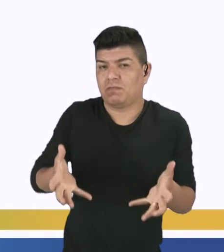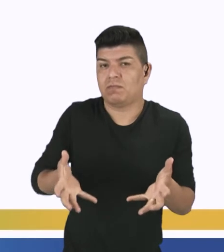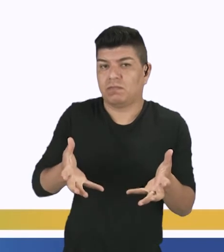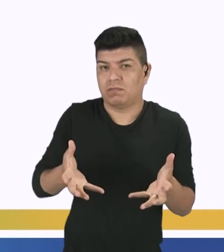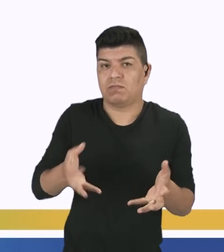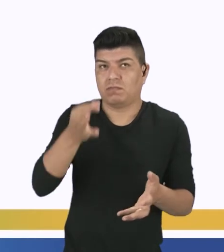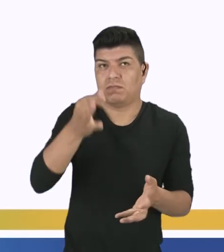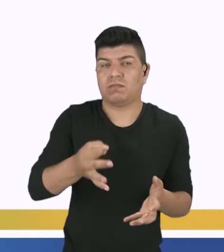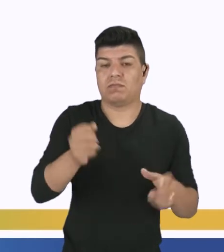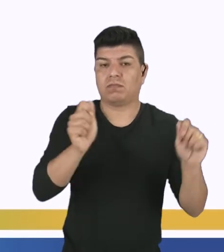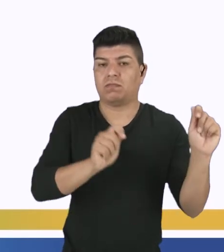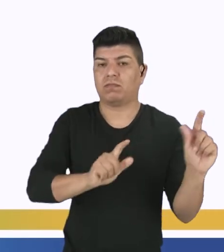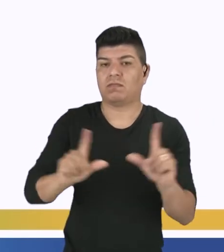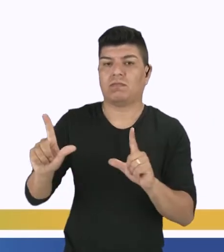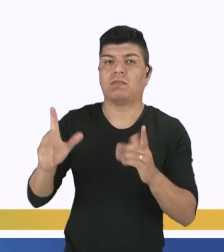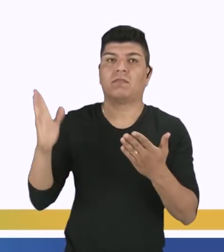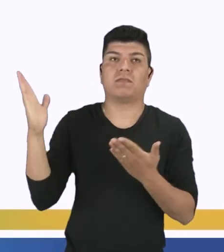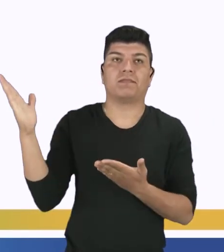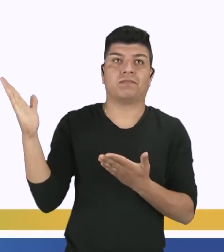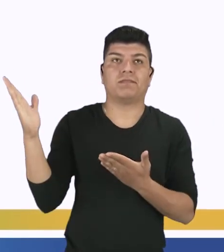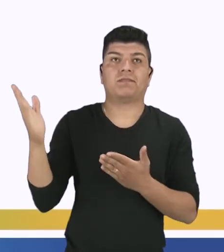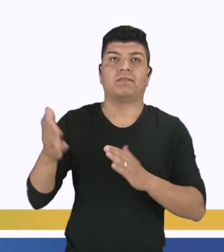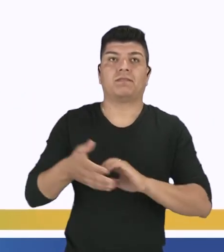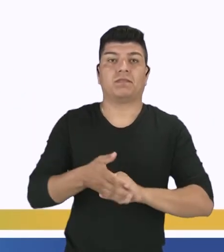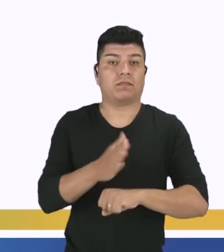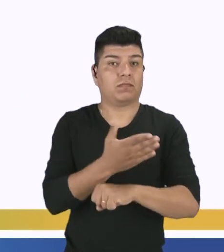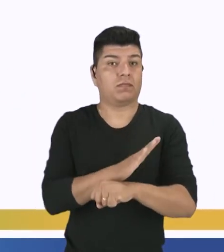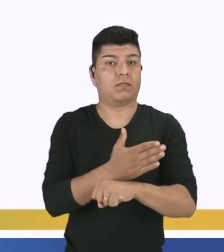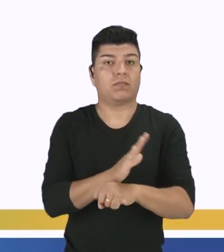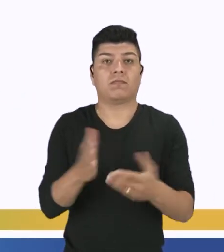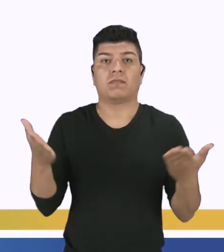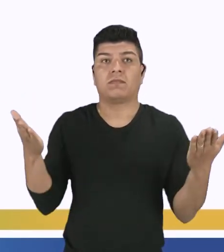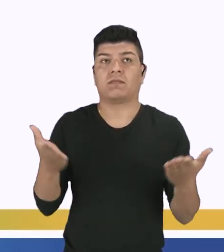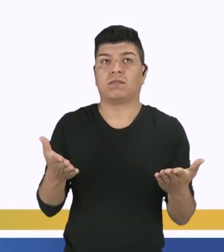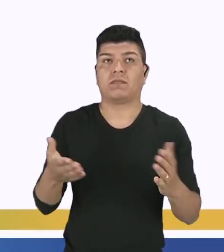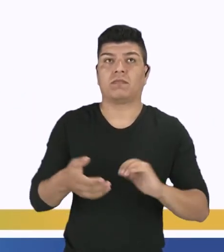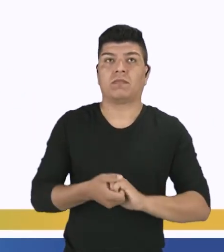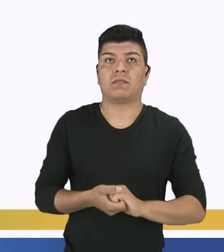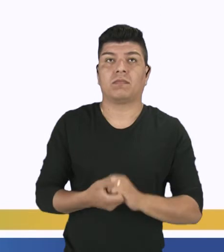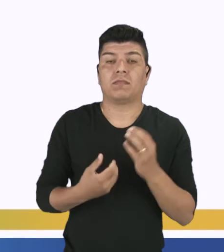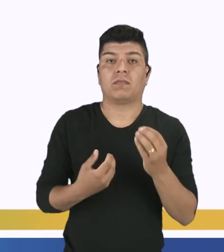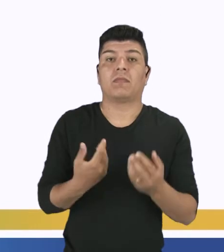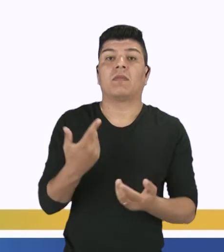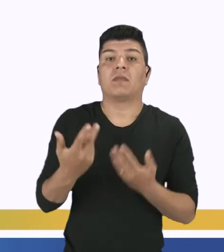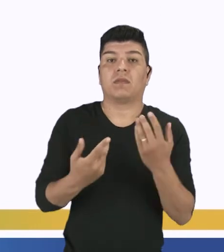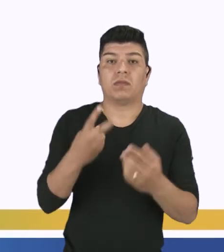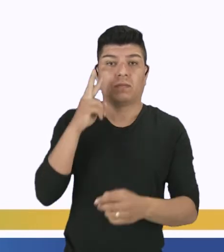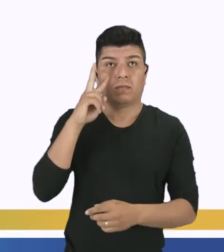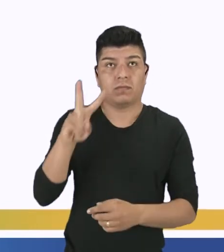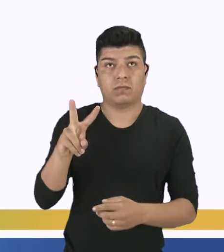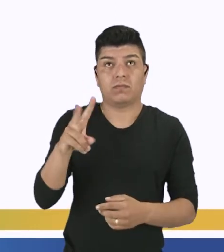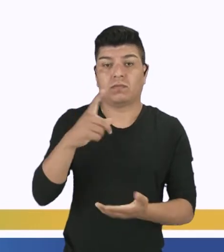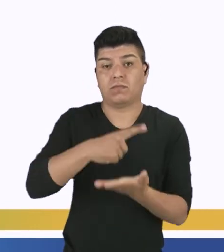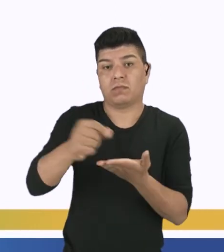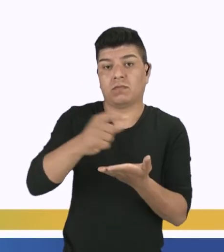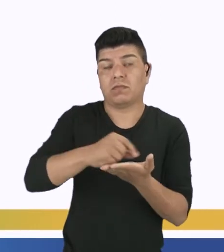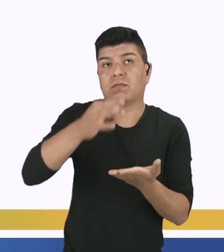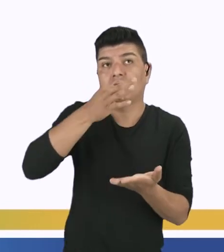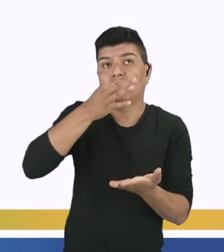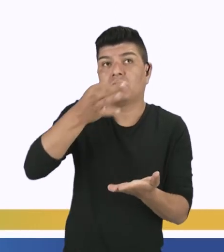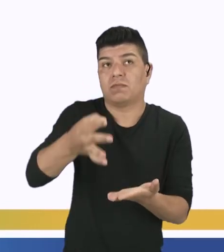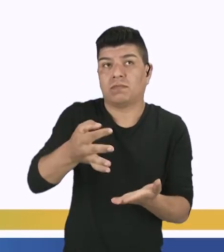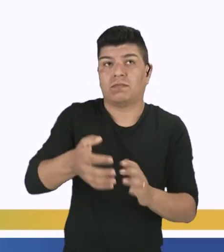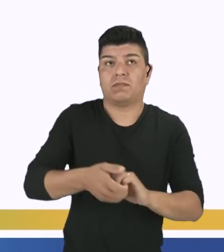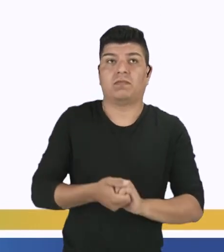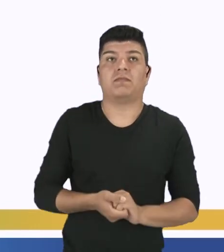Vamos para el próximo slide. A practicar. Según lo que vimos sobre el artículo de opinión, contexte.